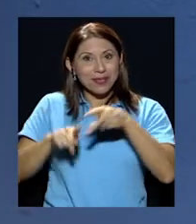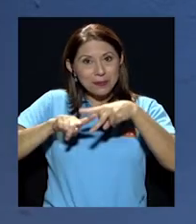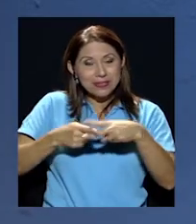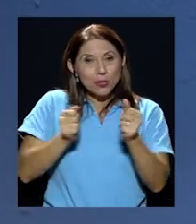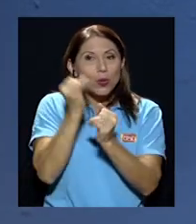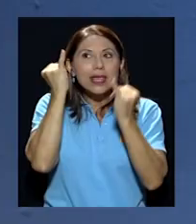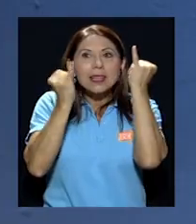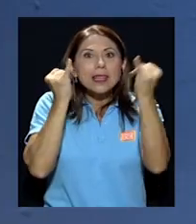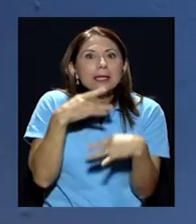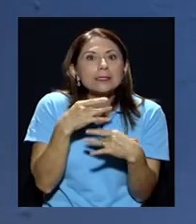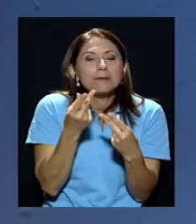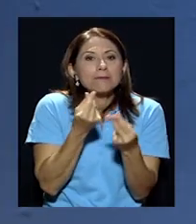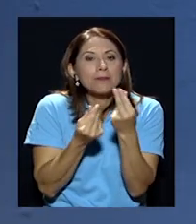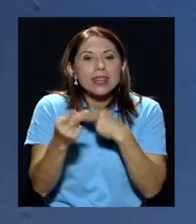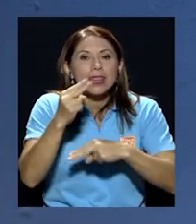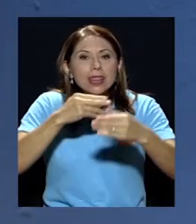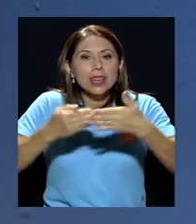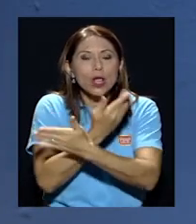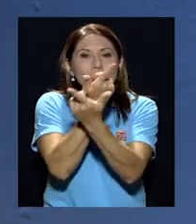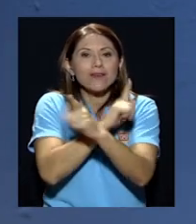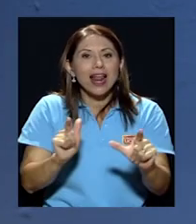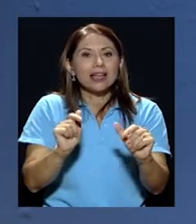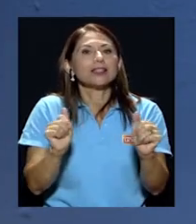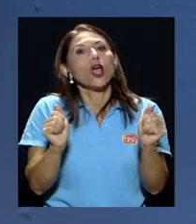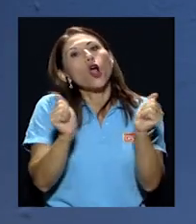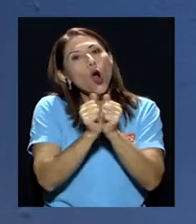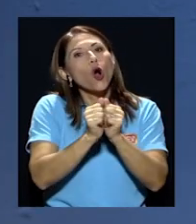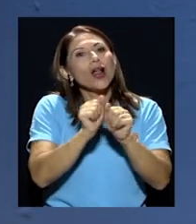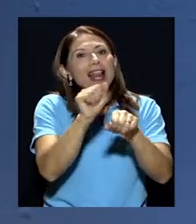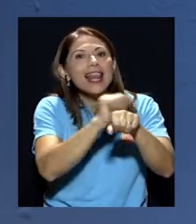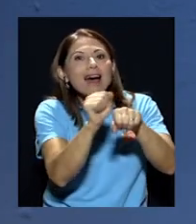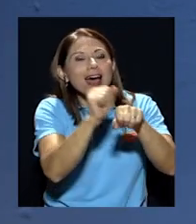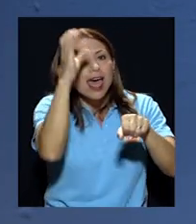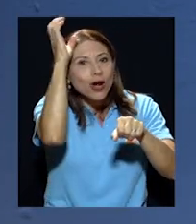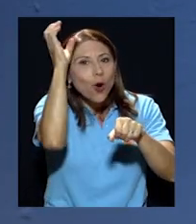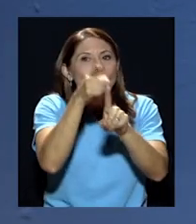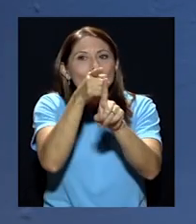neoliberales y que llevaron con la lavada de coco desde Harvard para acá